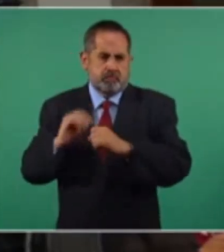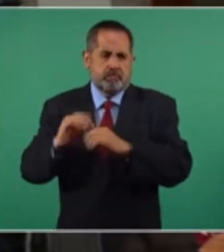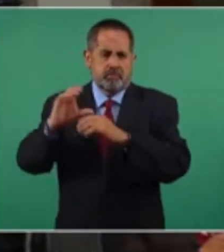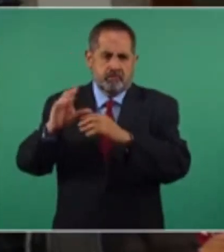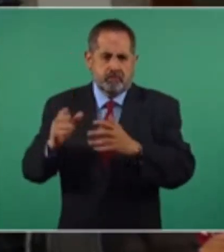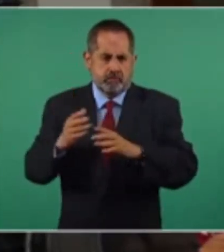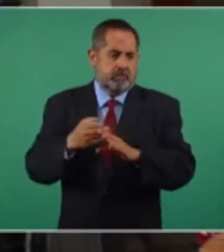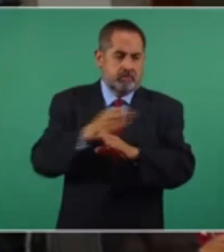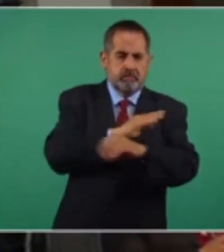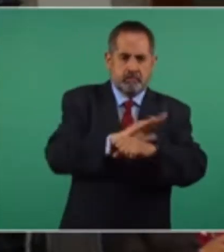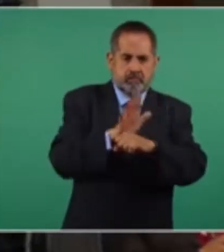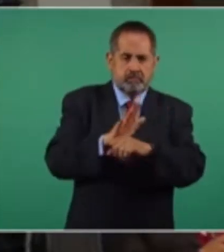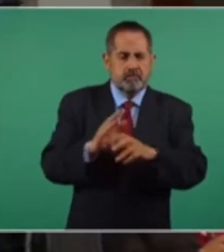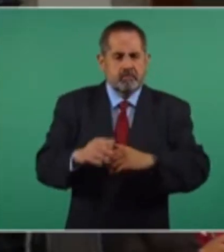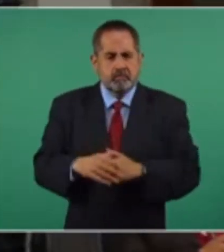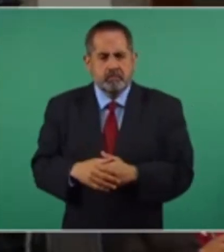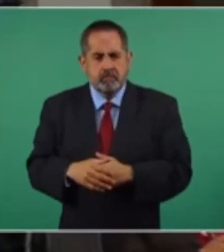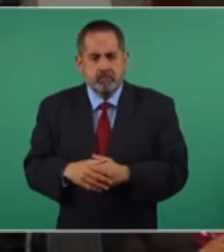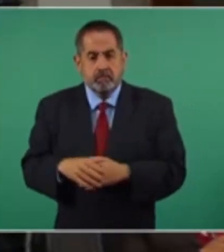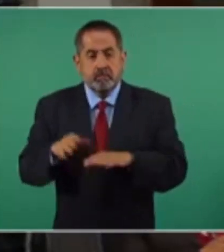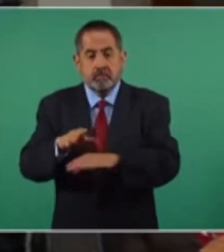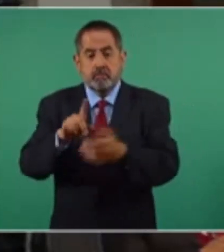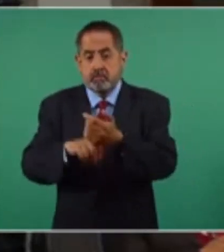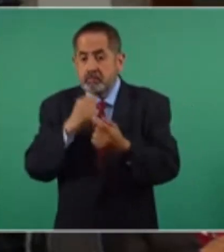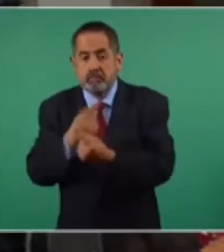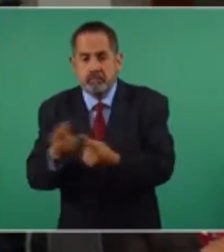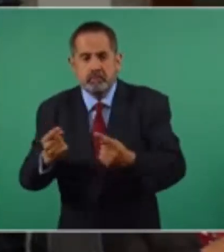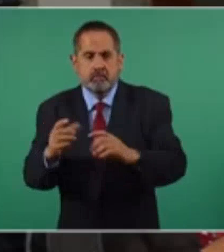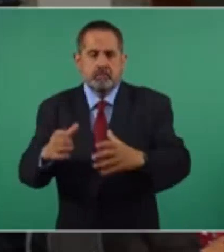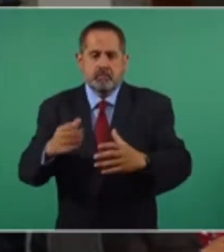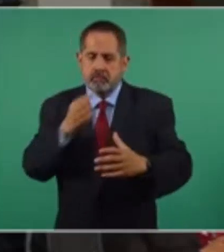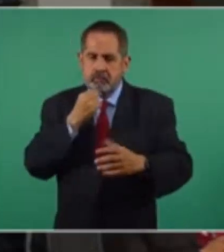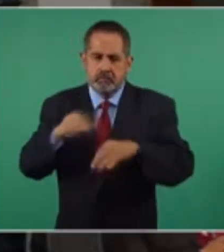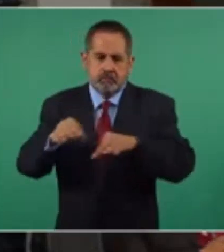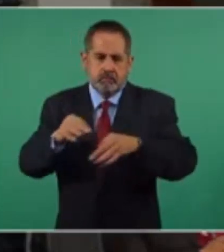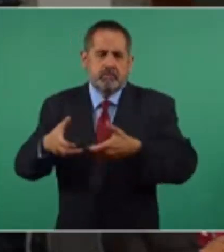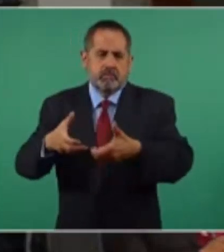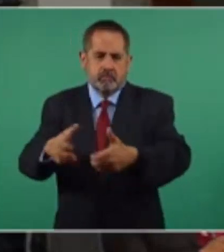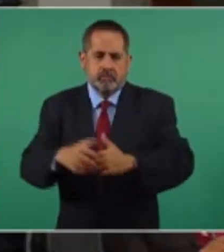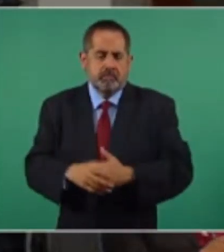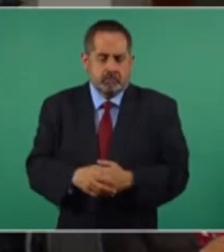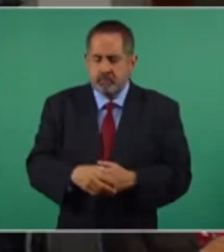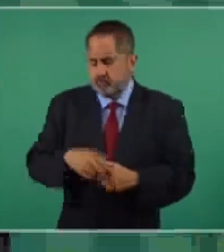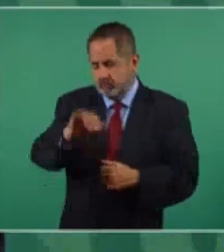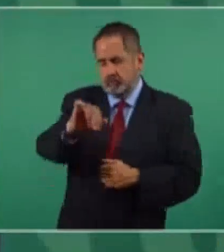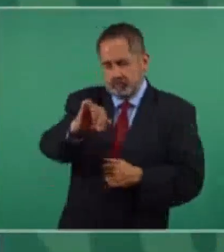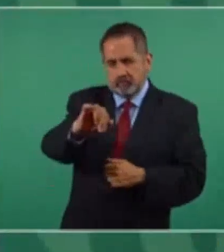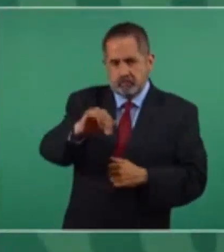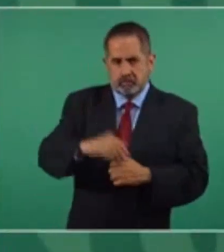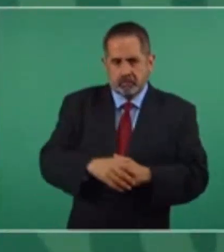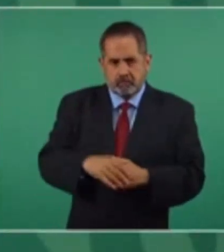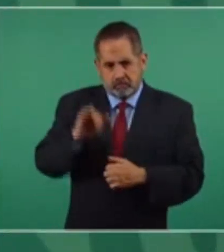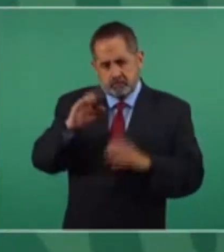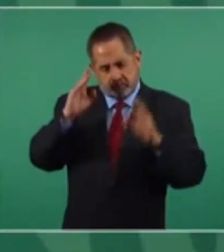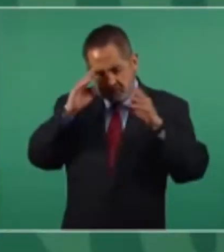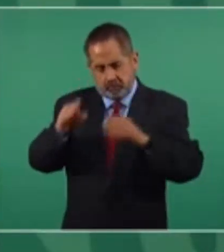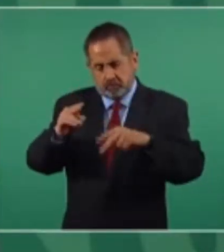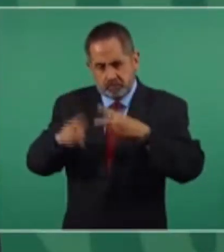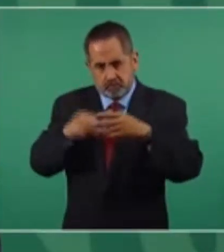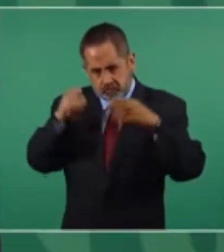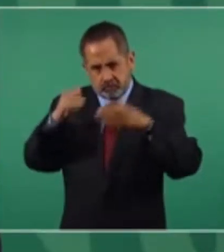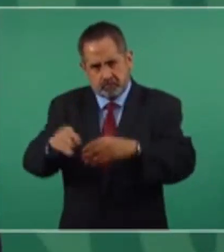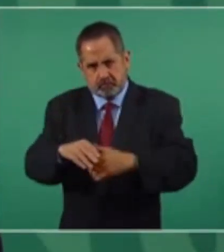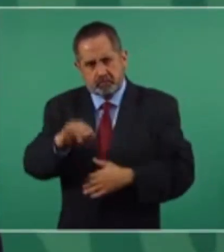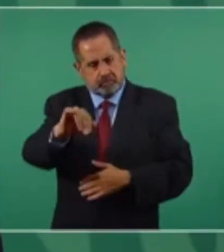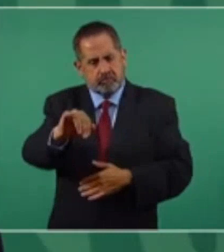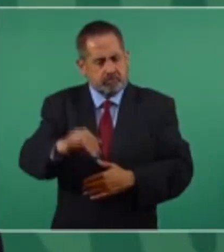antes de la pandemia. ¿Sobre? Sobre el número de niños que está trabajando en la calle. Sí, sí, sobre eso Trabajando en la calle y trabajando directamente.